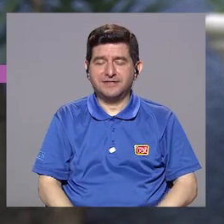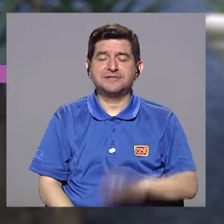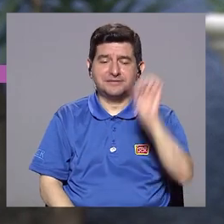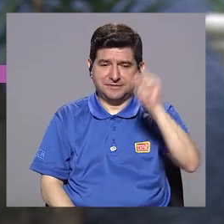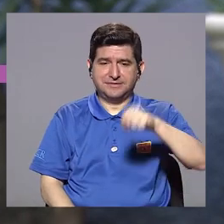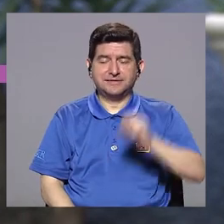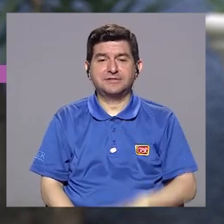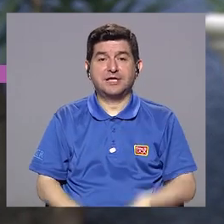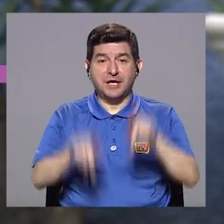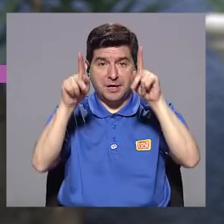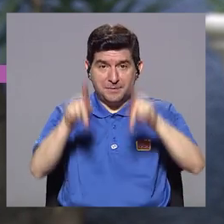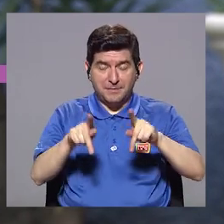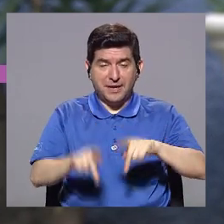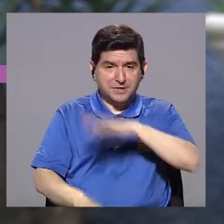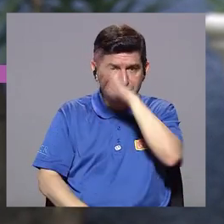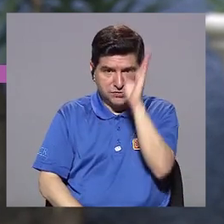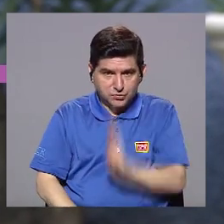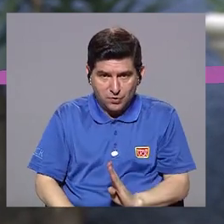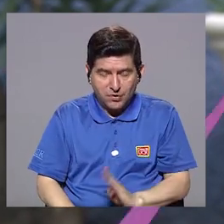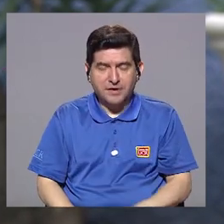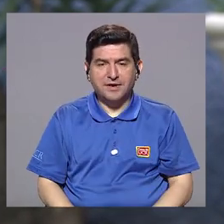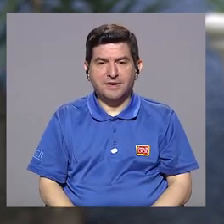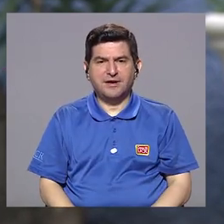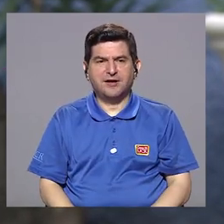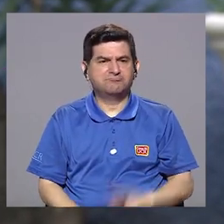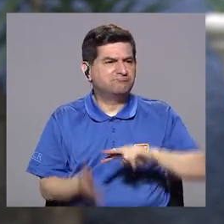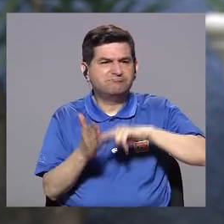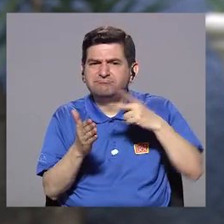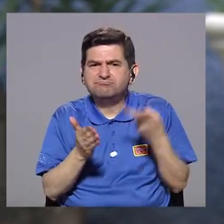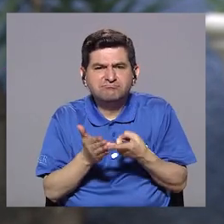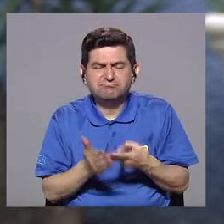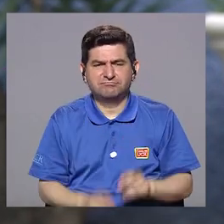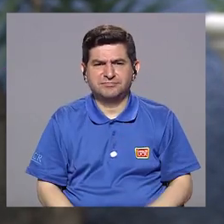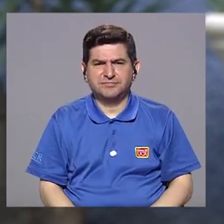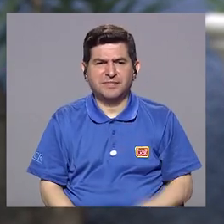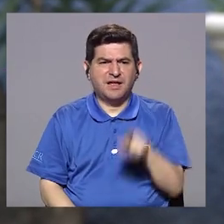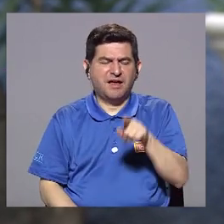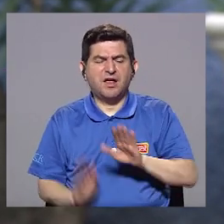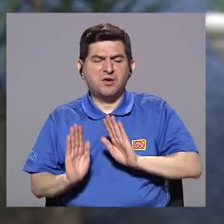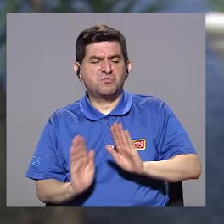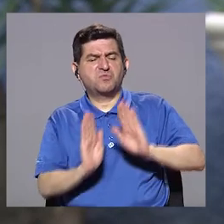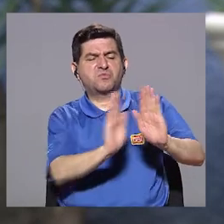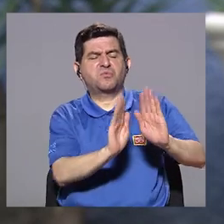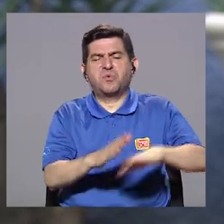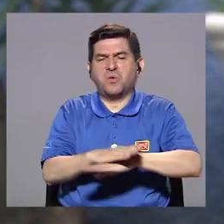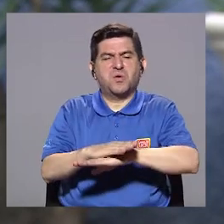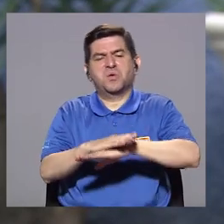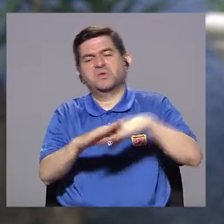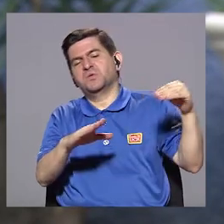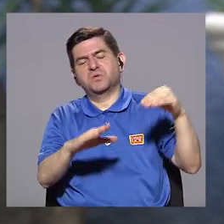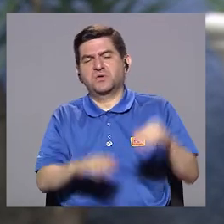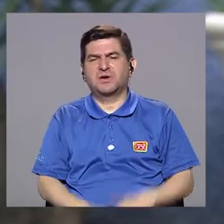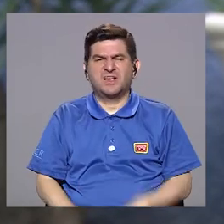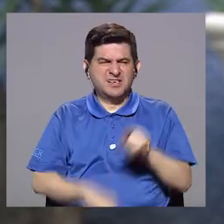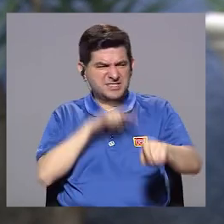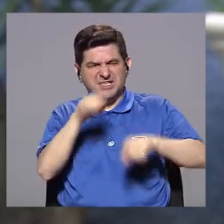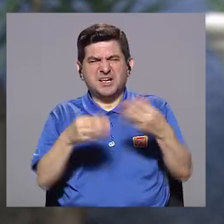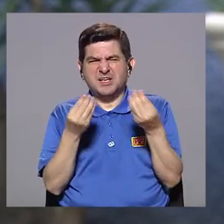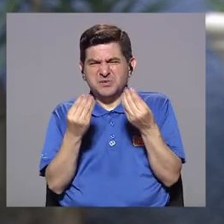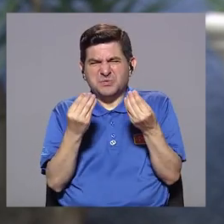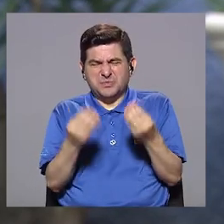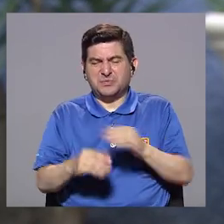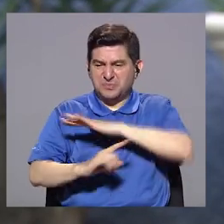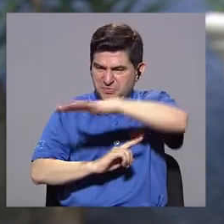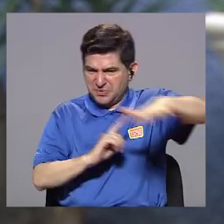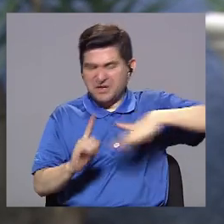una persona con bipolaridad es una persona que tiende a ser relegada, tiende a ser excluida, tiende a ser muy criticada